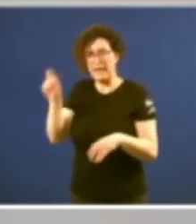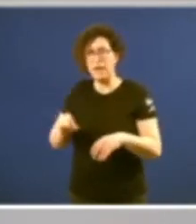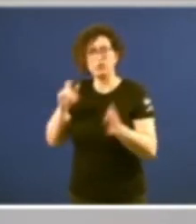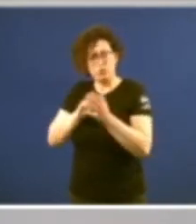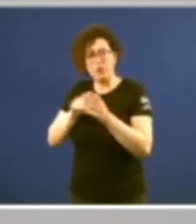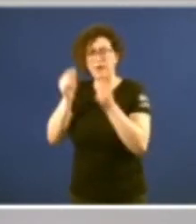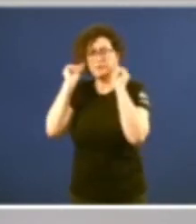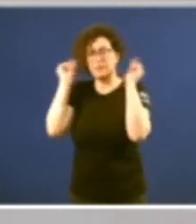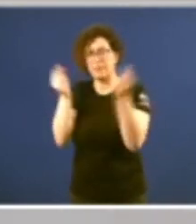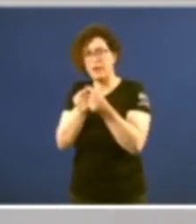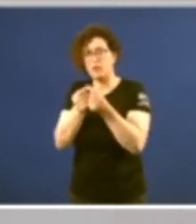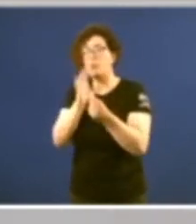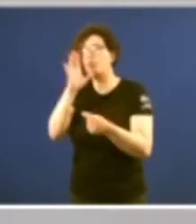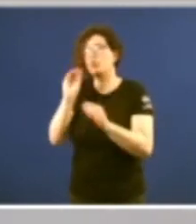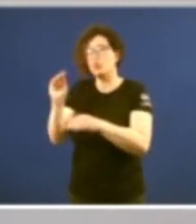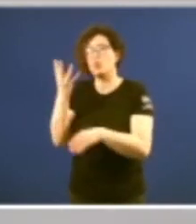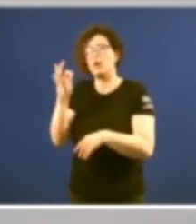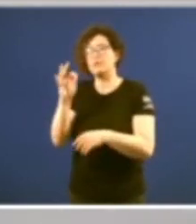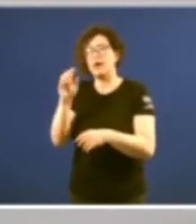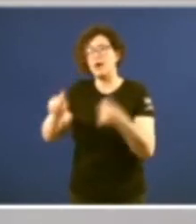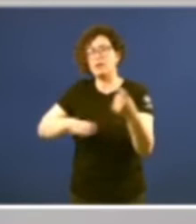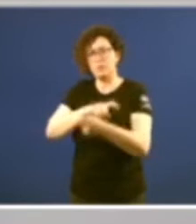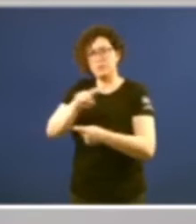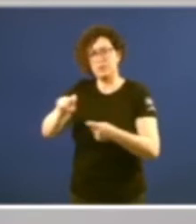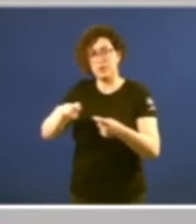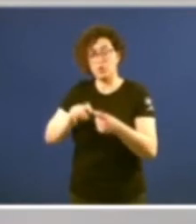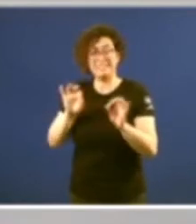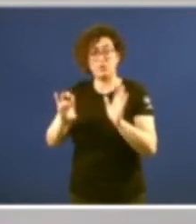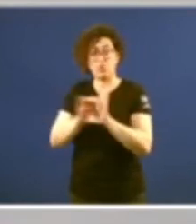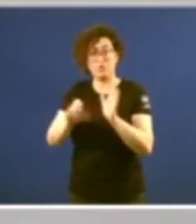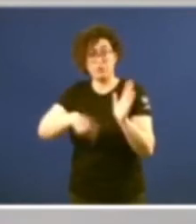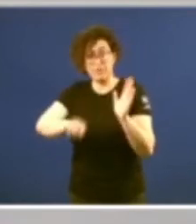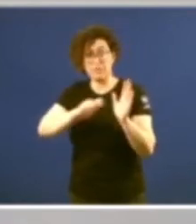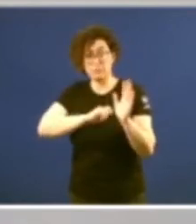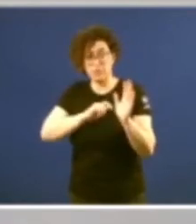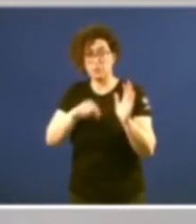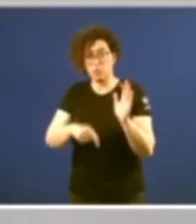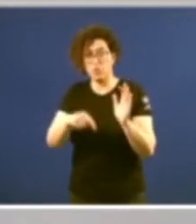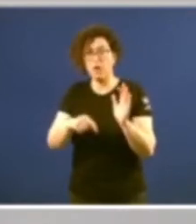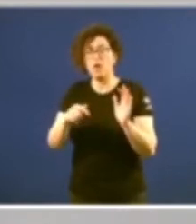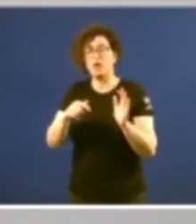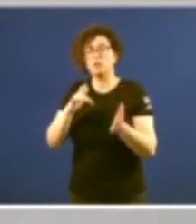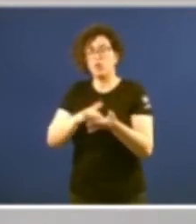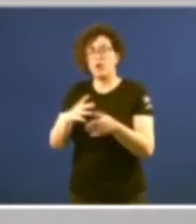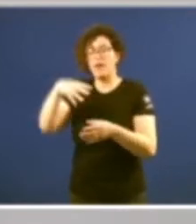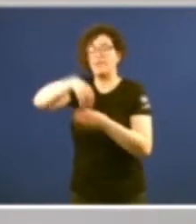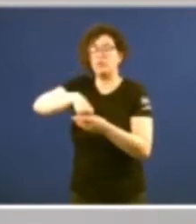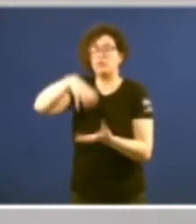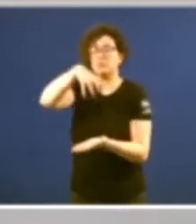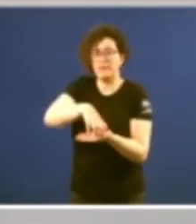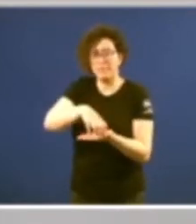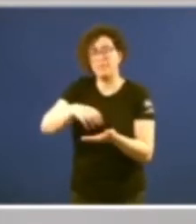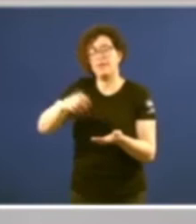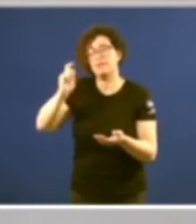ocasión del 40 aniversario de la Constitución Española en la sede del Tribunal Constitucional con a